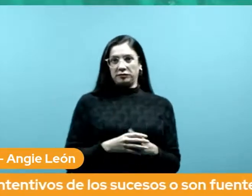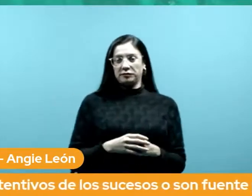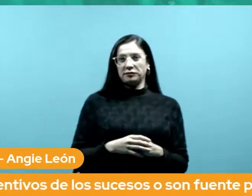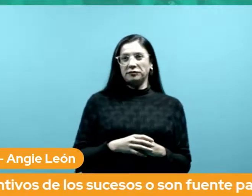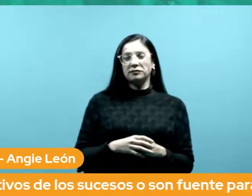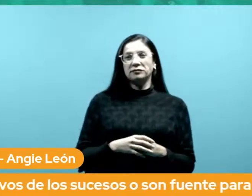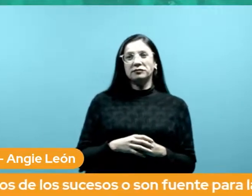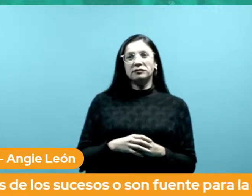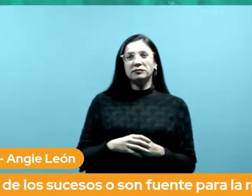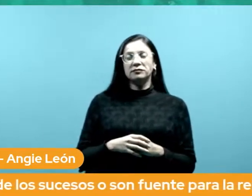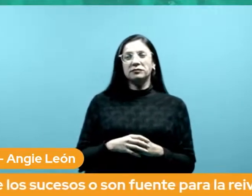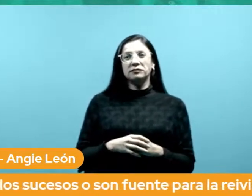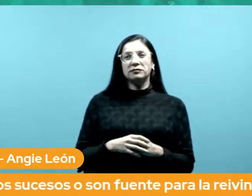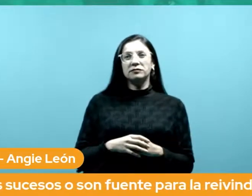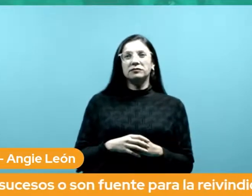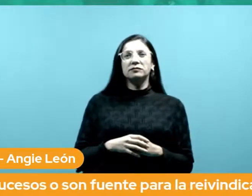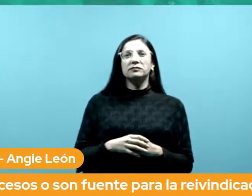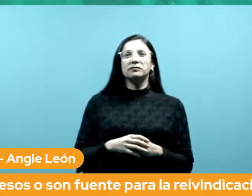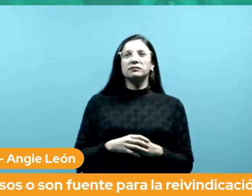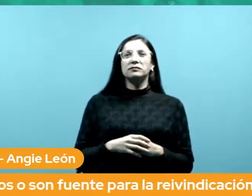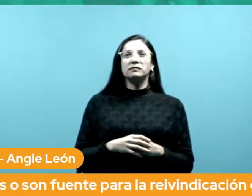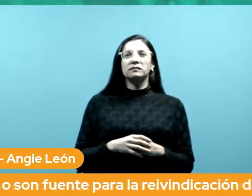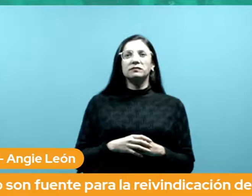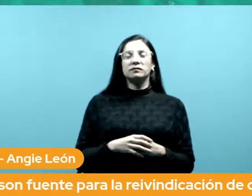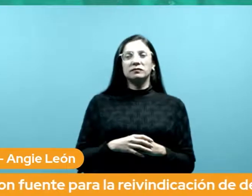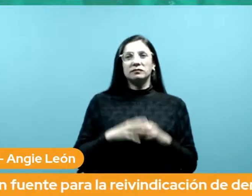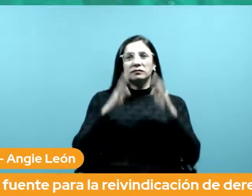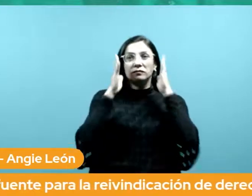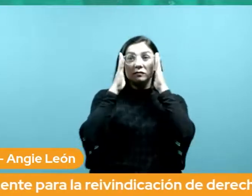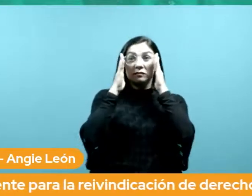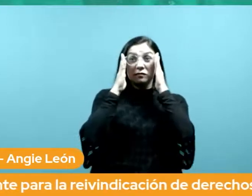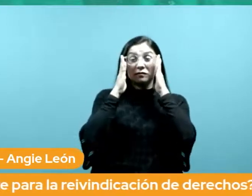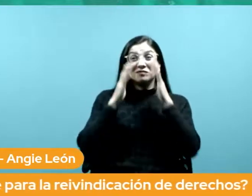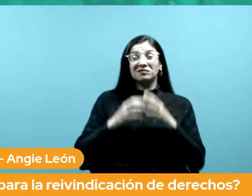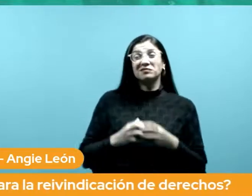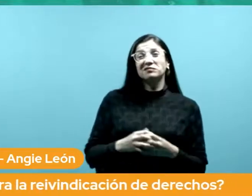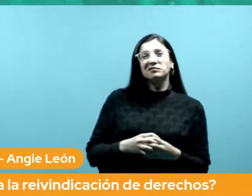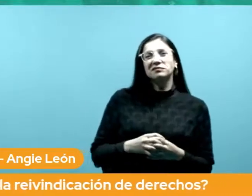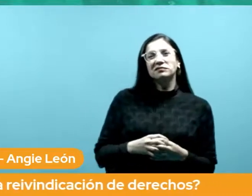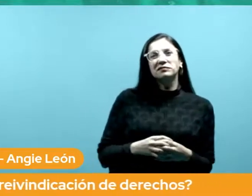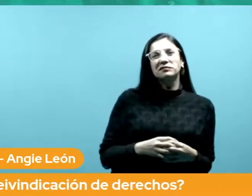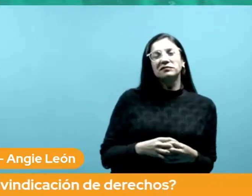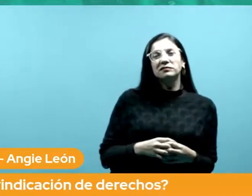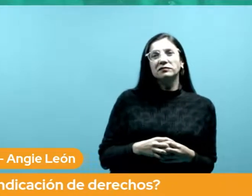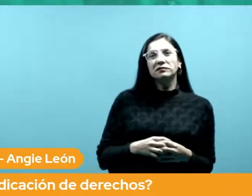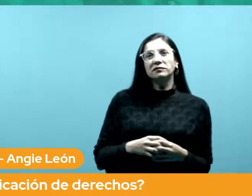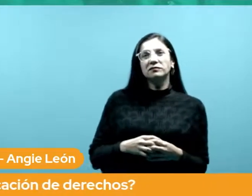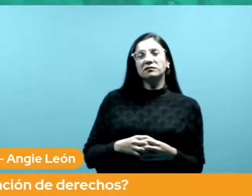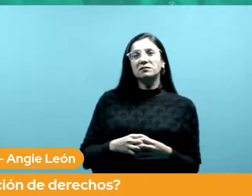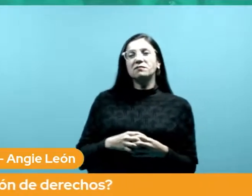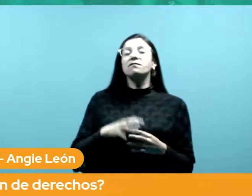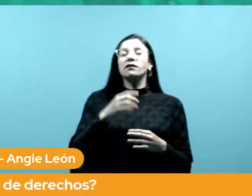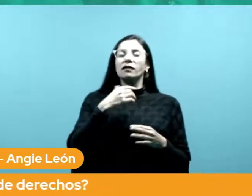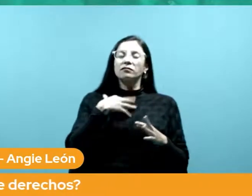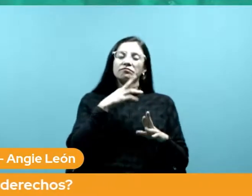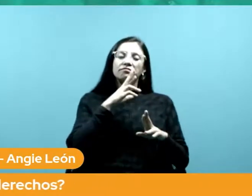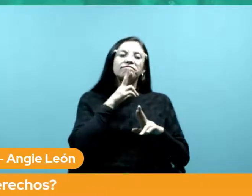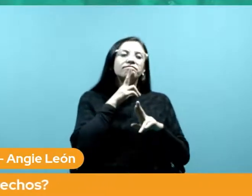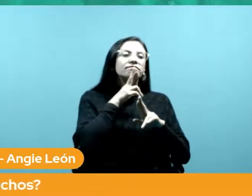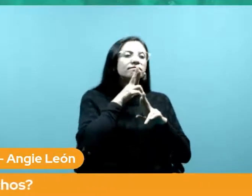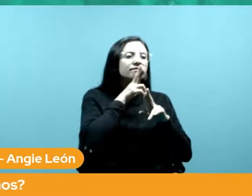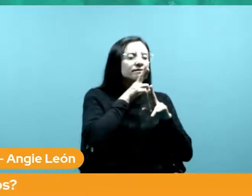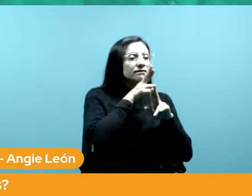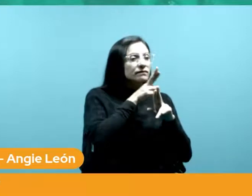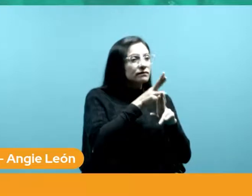O sea cuando yo creo que Capaz se puede contestar un poco con lo que vimos de las tres